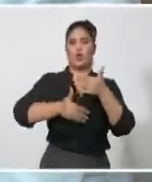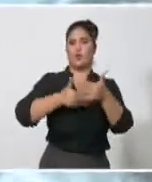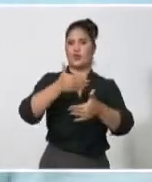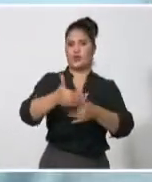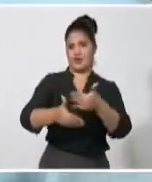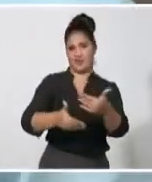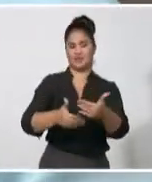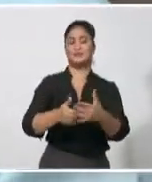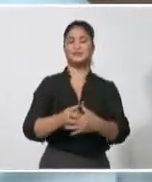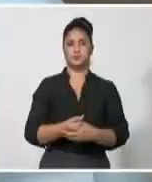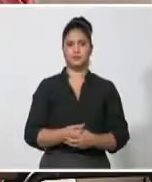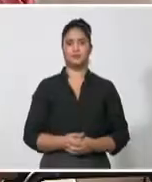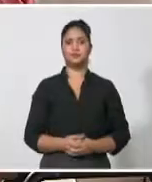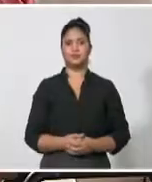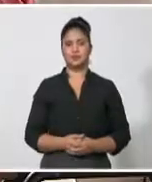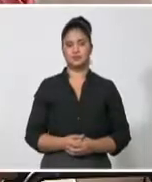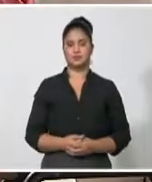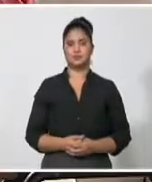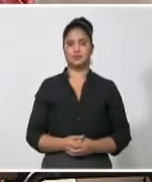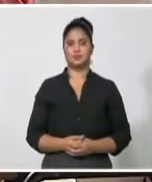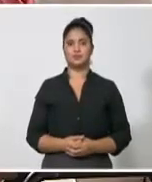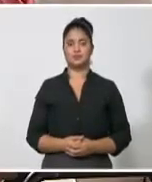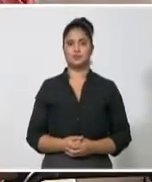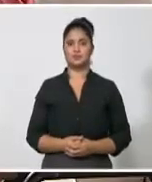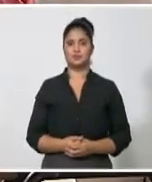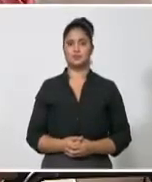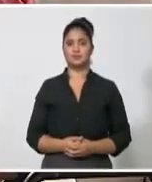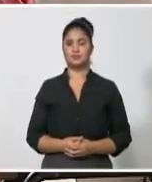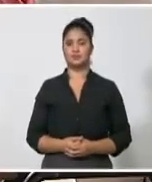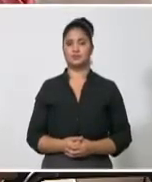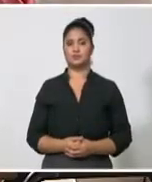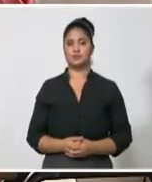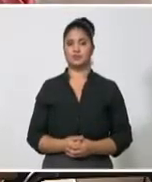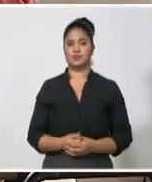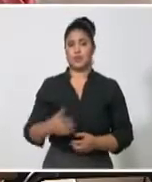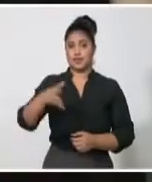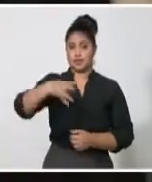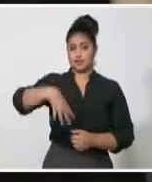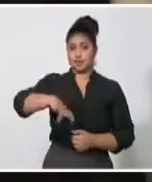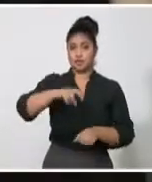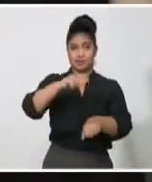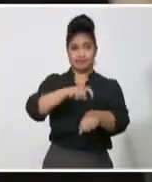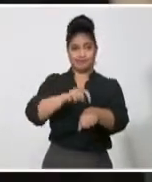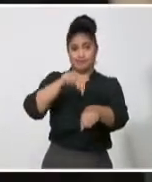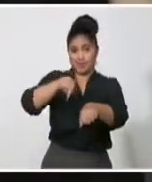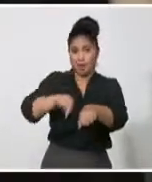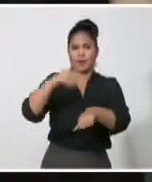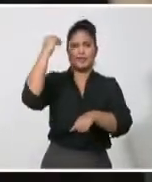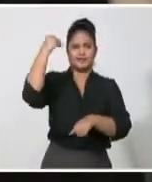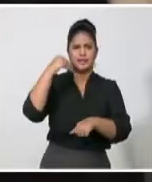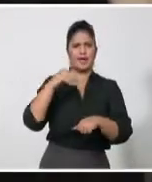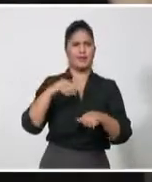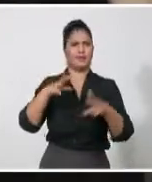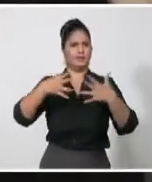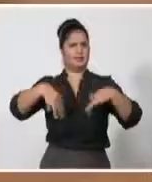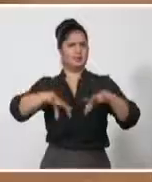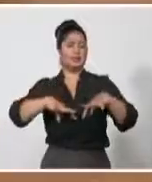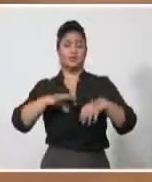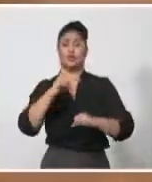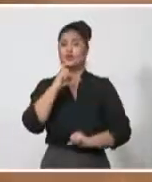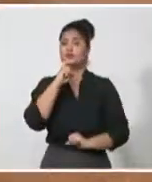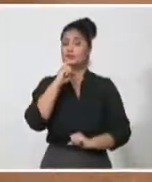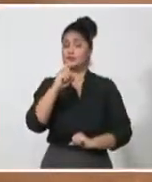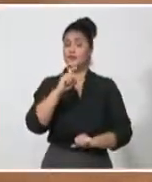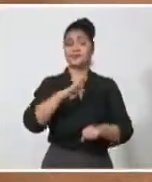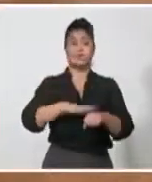un mal y nos genera un mal a todos nosotros aquí. En los momentos actuales, cuando el país se enfrenta a una compleja situación derivada del rebrote de la epidemia de COVID